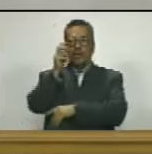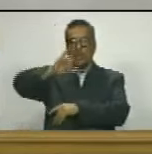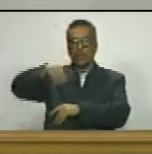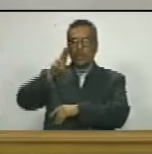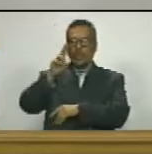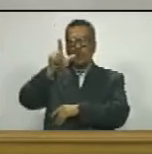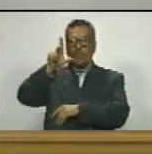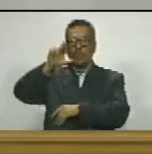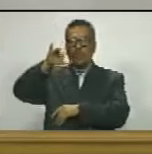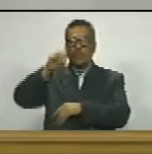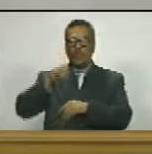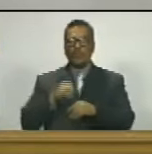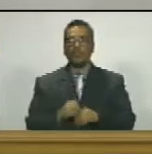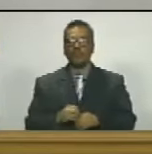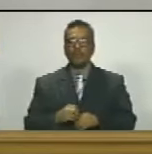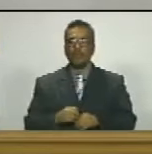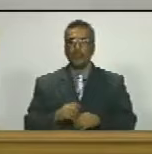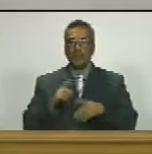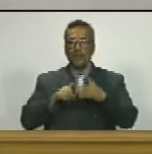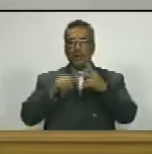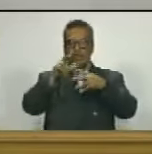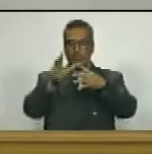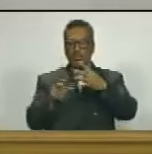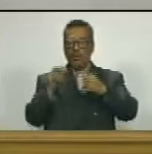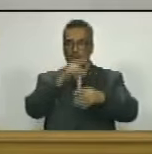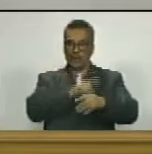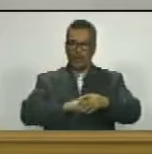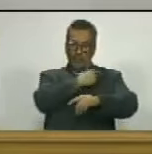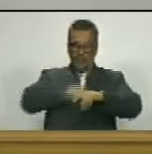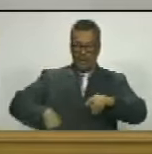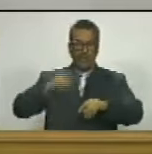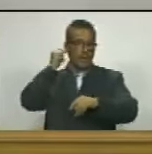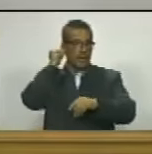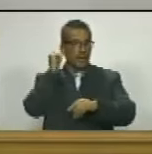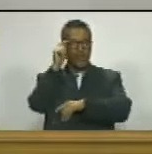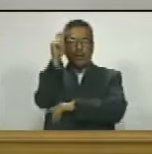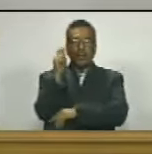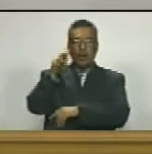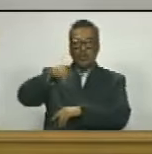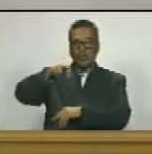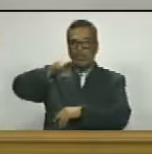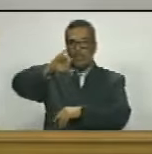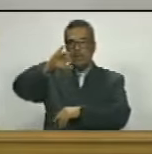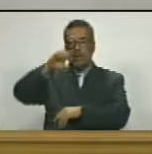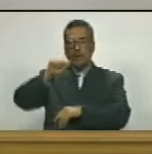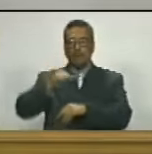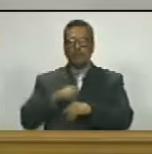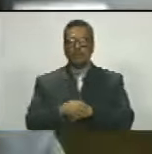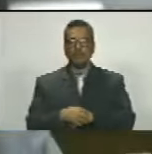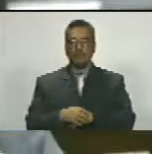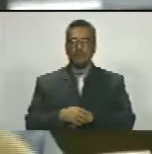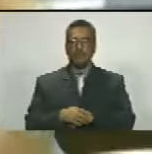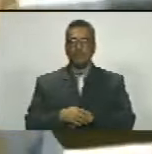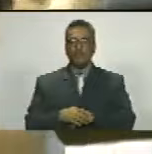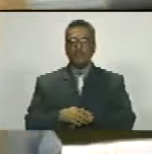julio jose garcía serpa segunda vicepresidenta diputada maría gabriela vega sosa